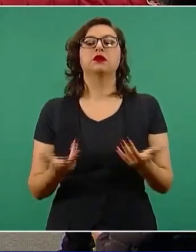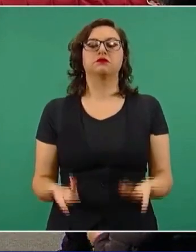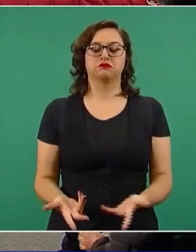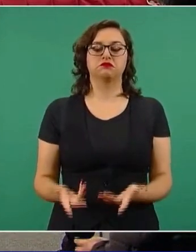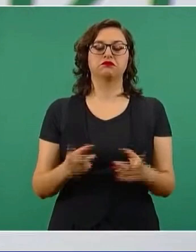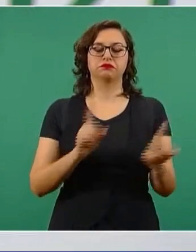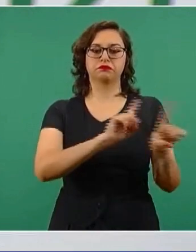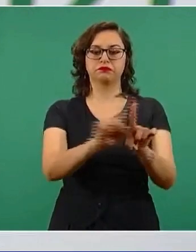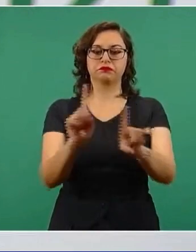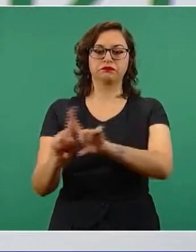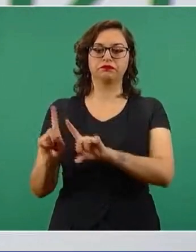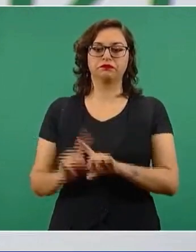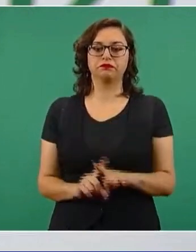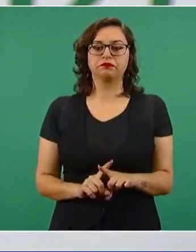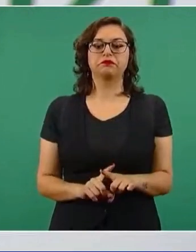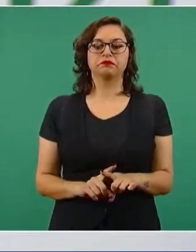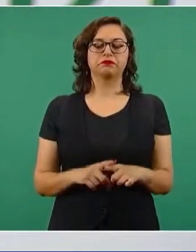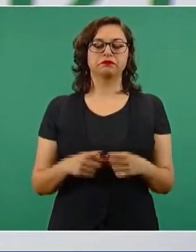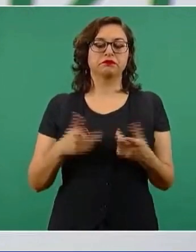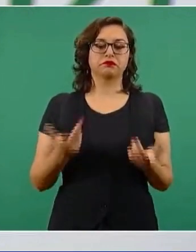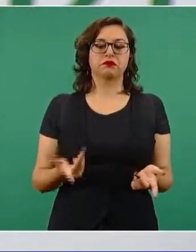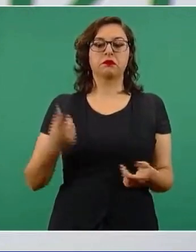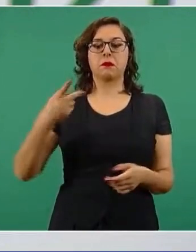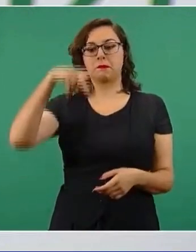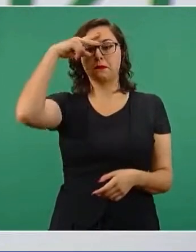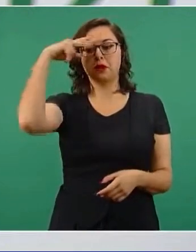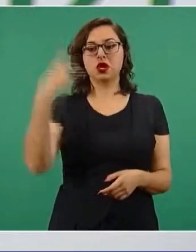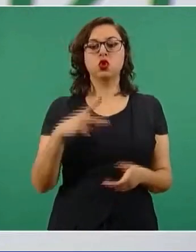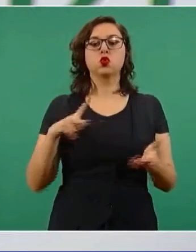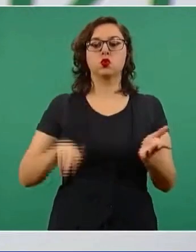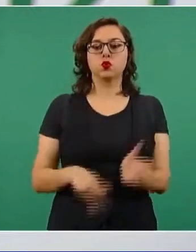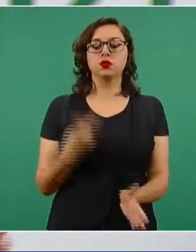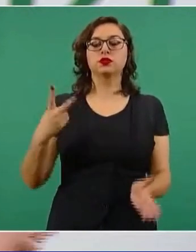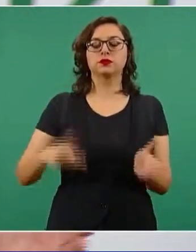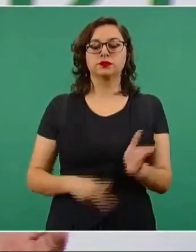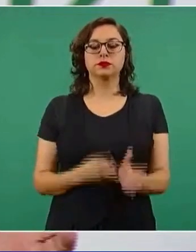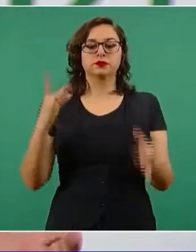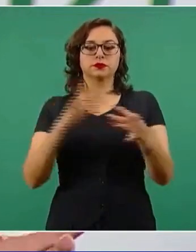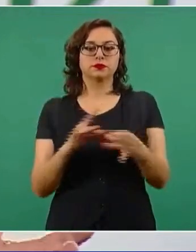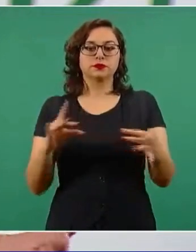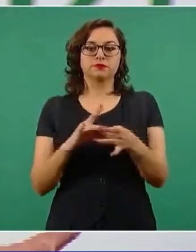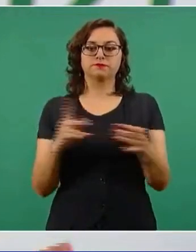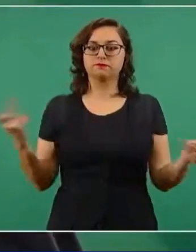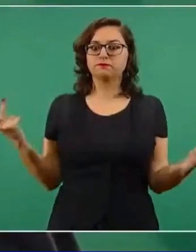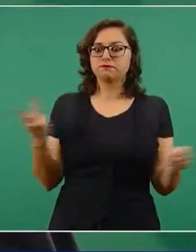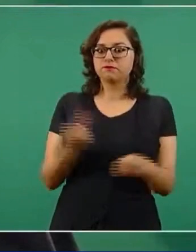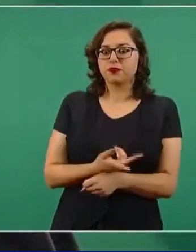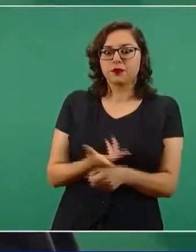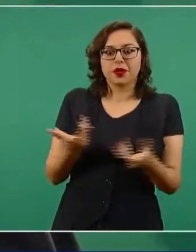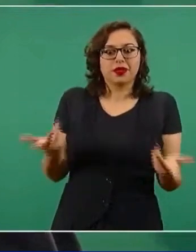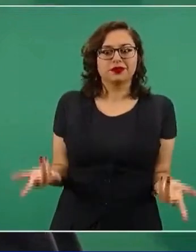se deriva de lo que ha venido planteando México. ¿Cómo es posible que esto esté ocurriendo así?